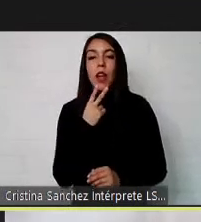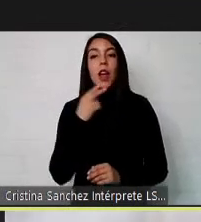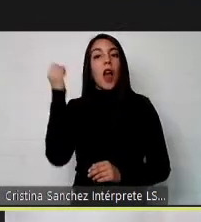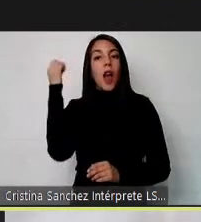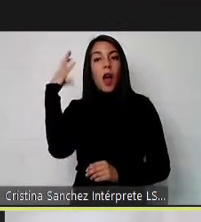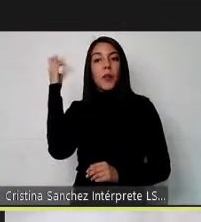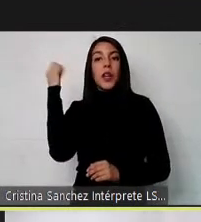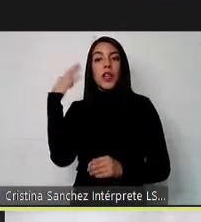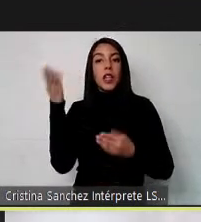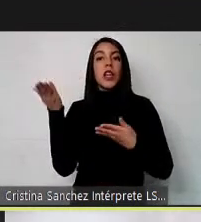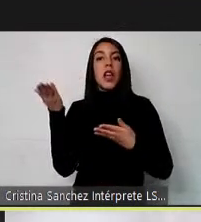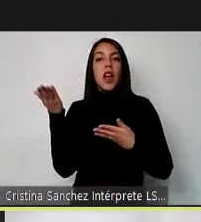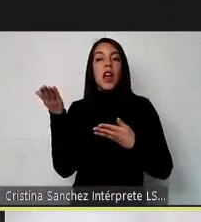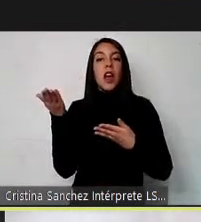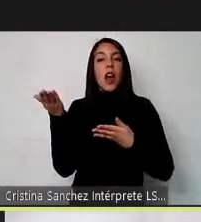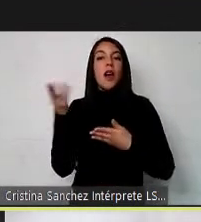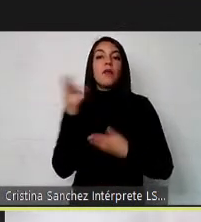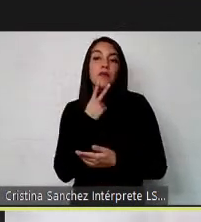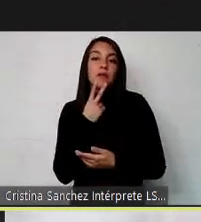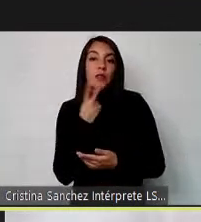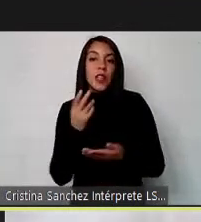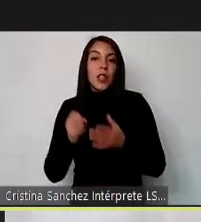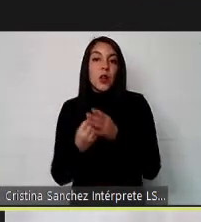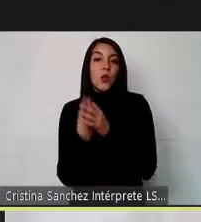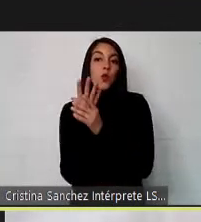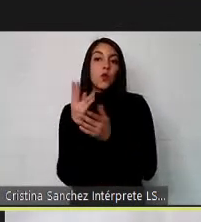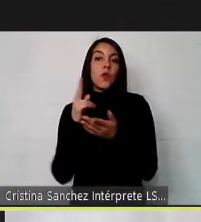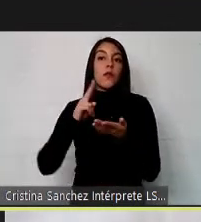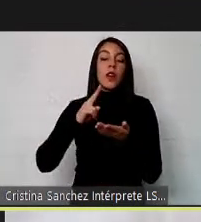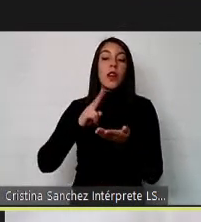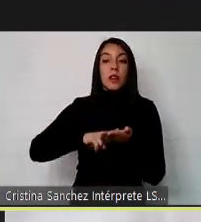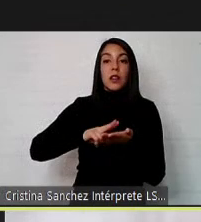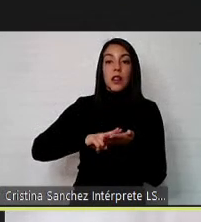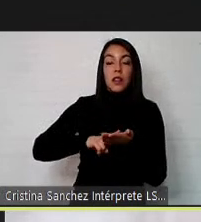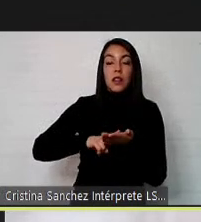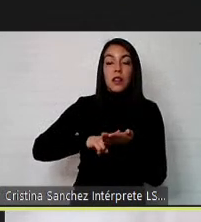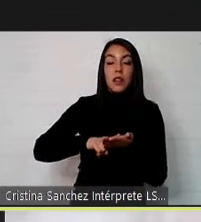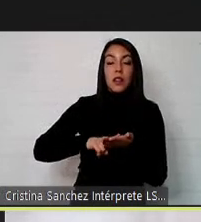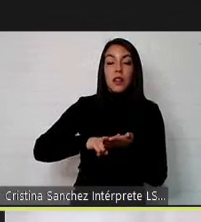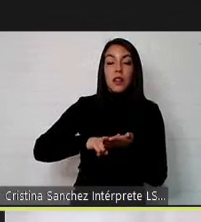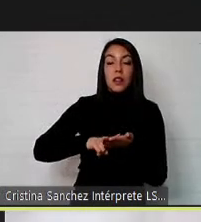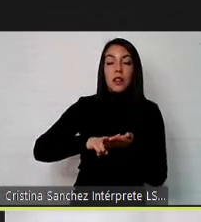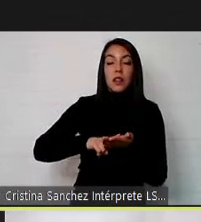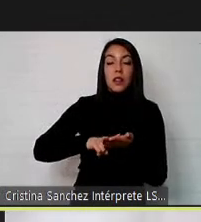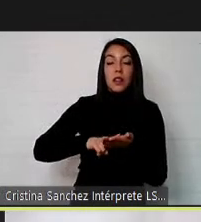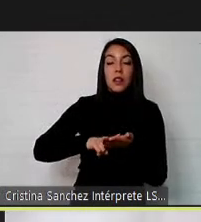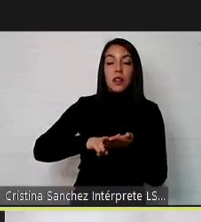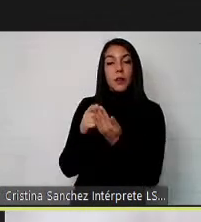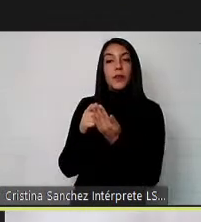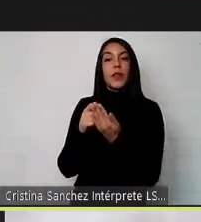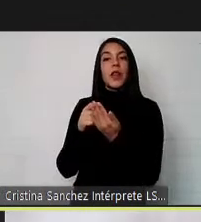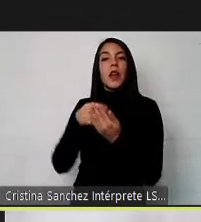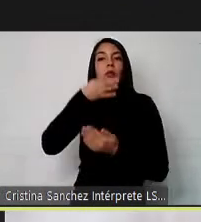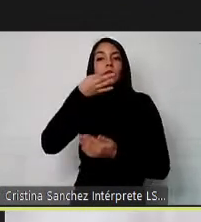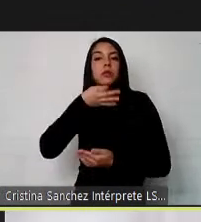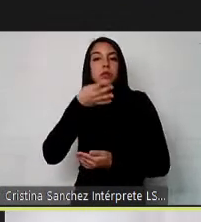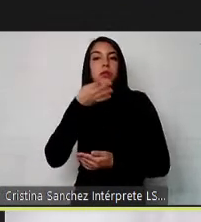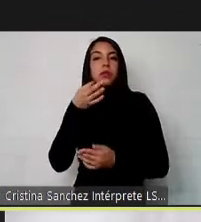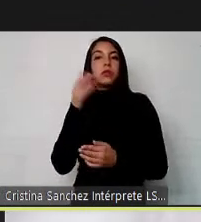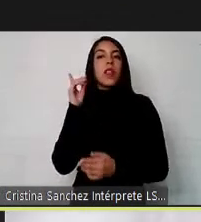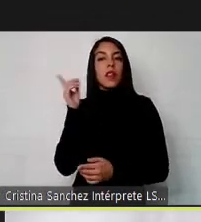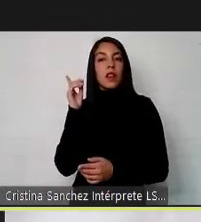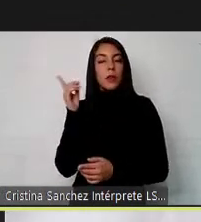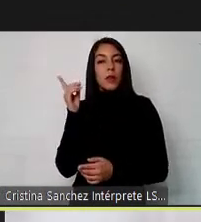con esta comillas nueva realidad tenemos que reconocer que cuando hablamos de discapacidad nosotros no estamos